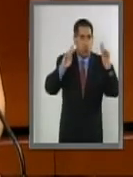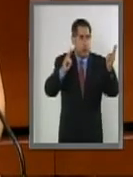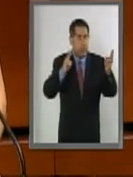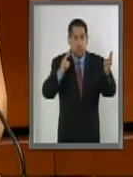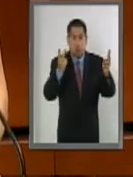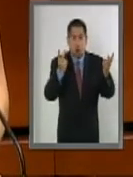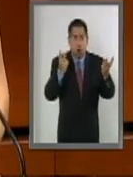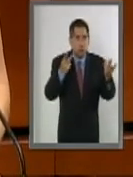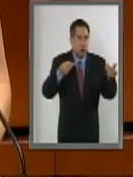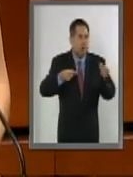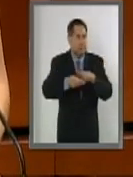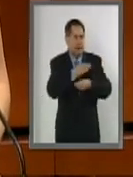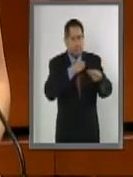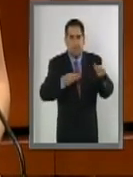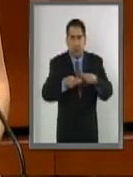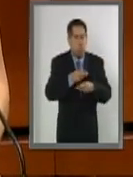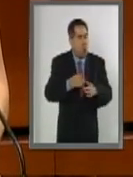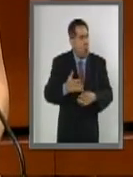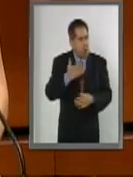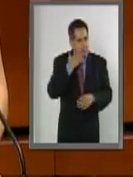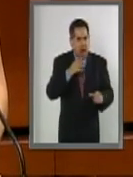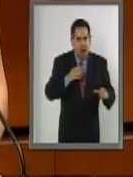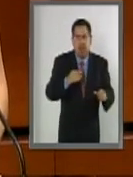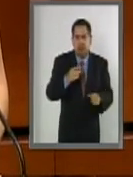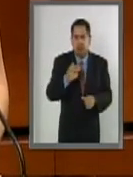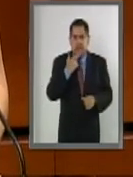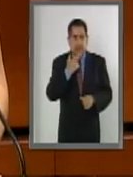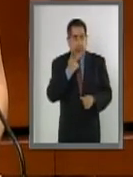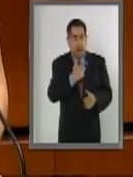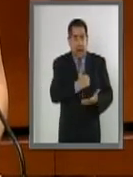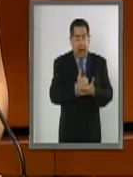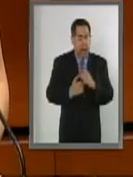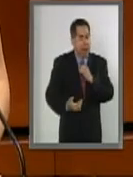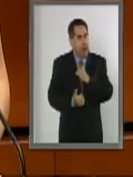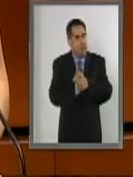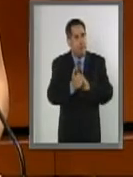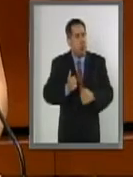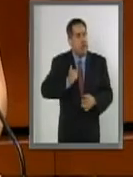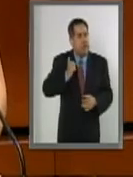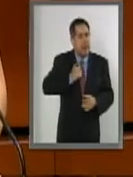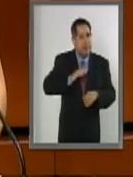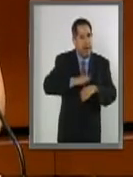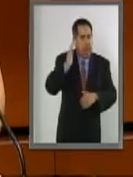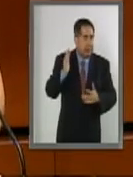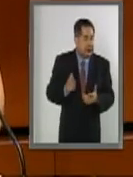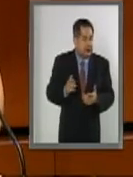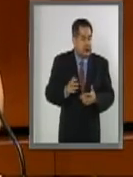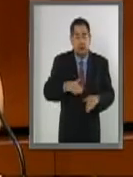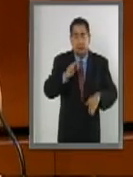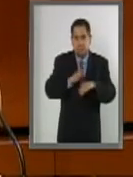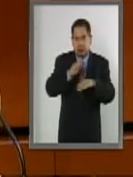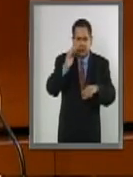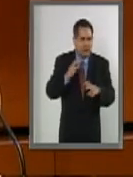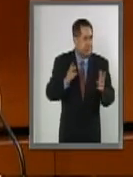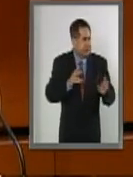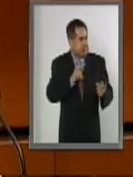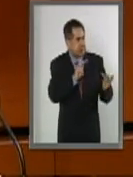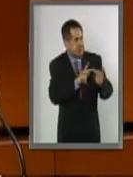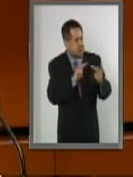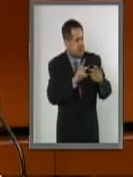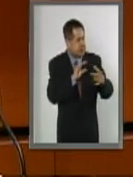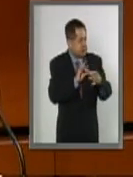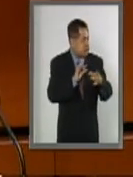instituciones, y el potencial de aprovechamiento es mucho mayor. Las, a veces, difusas similitudes que